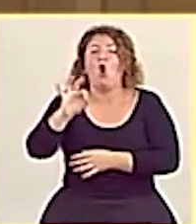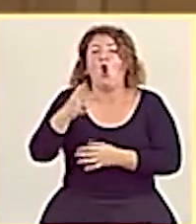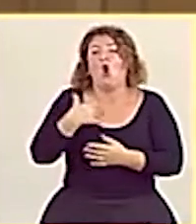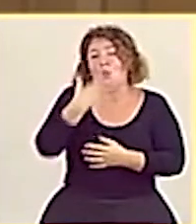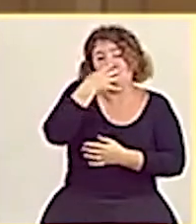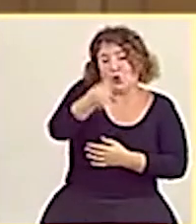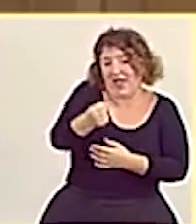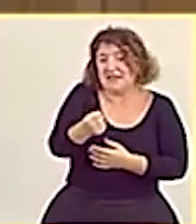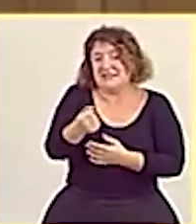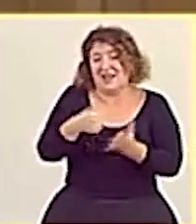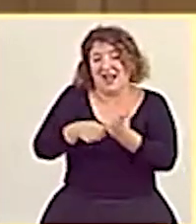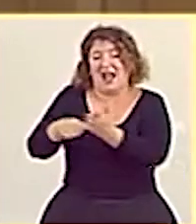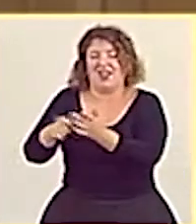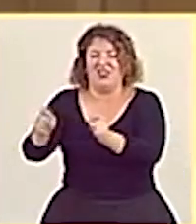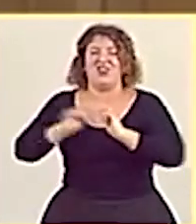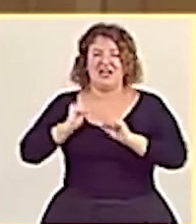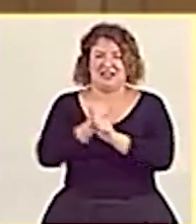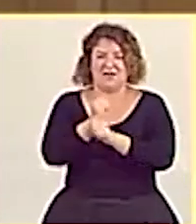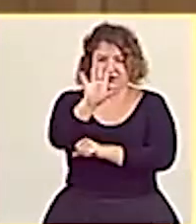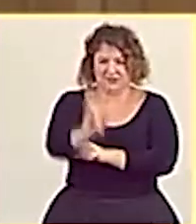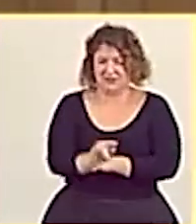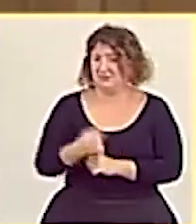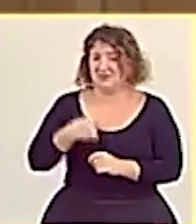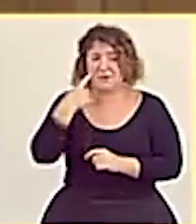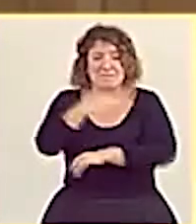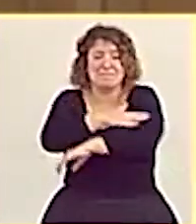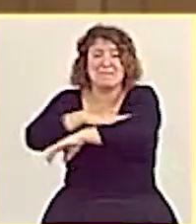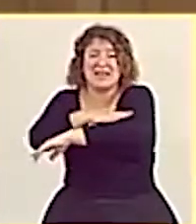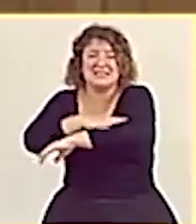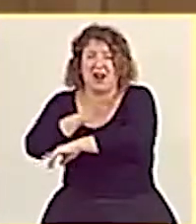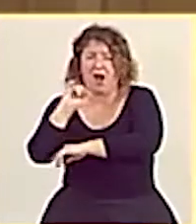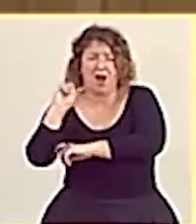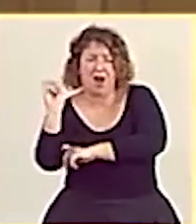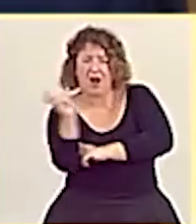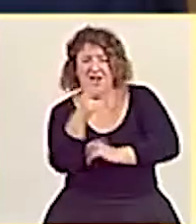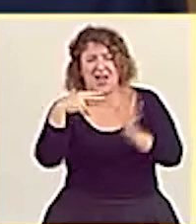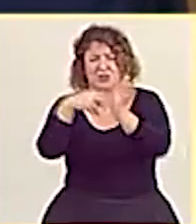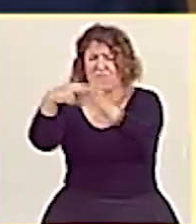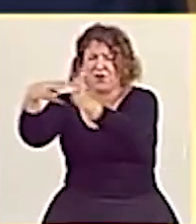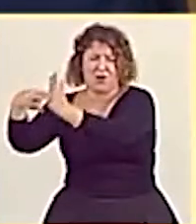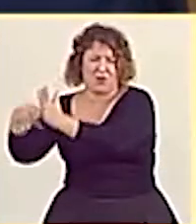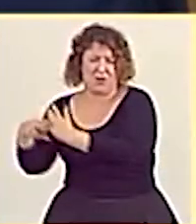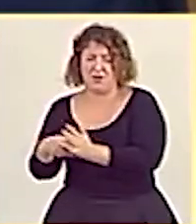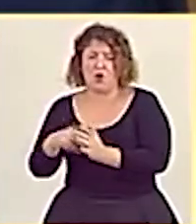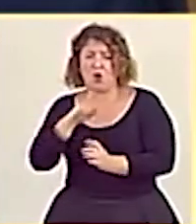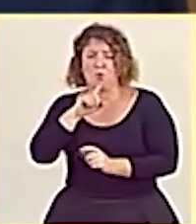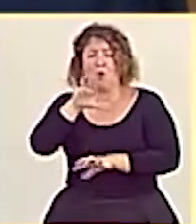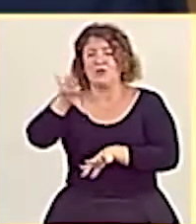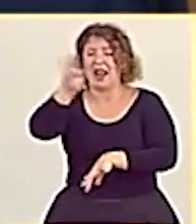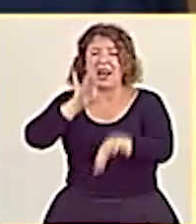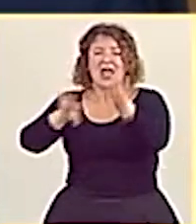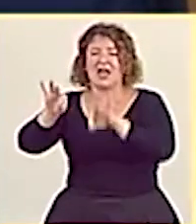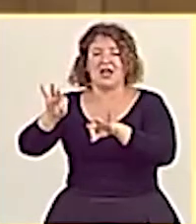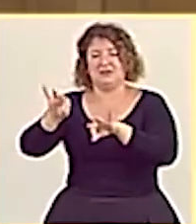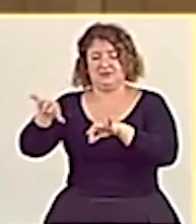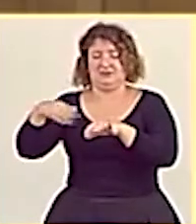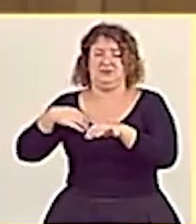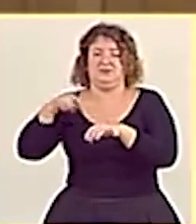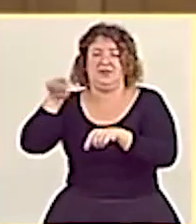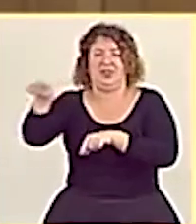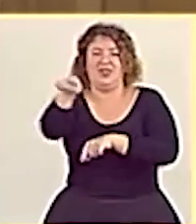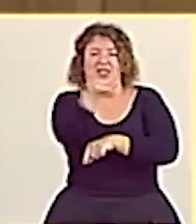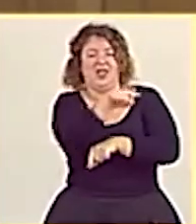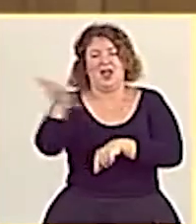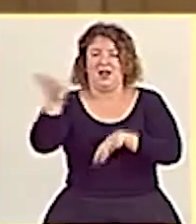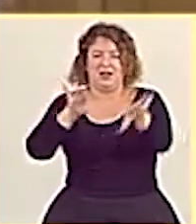ministerios con 800 enchufados a dedo. Según los sindicatos, con esos 56 millones de euros que se gasta su